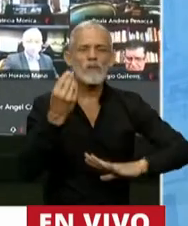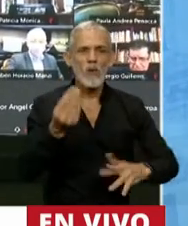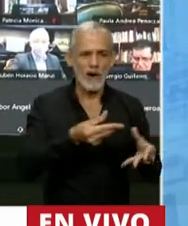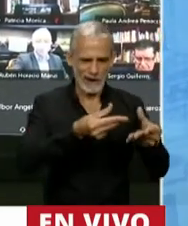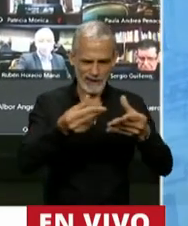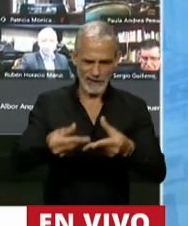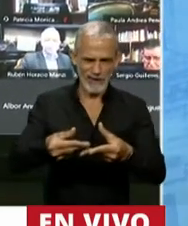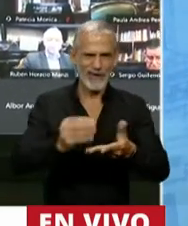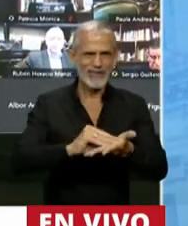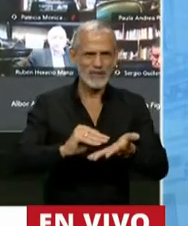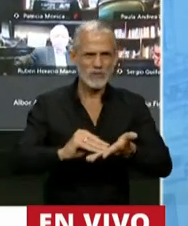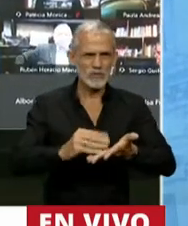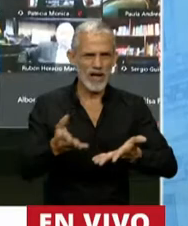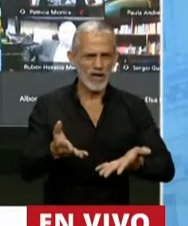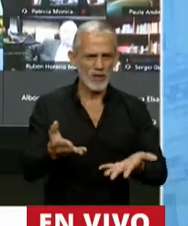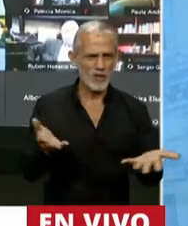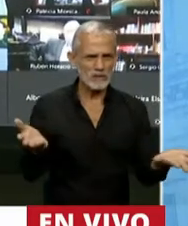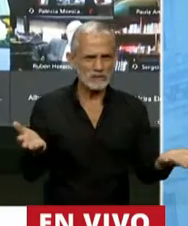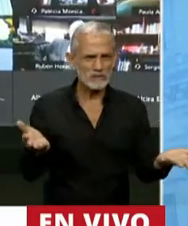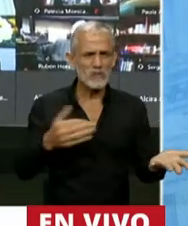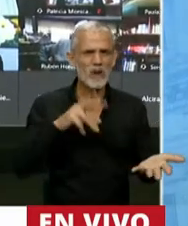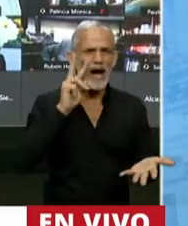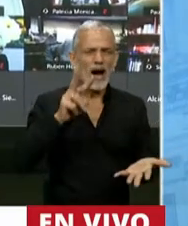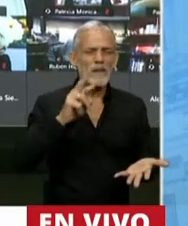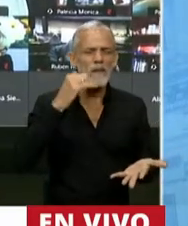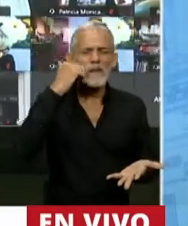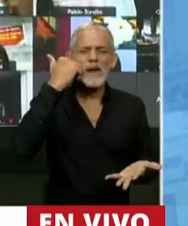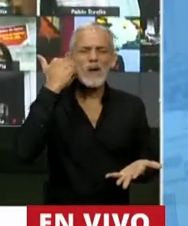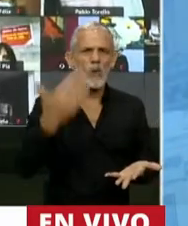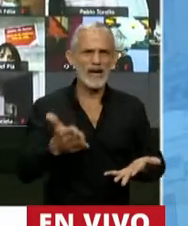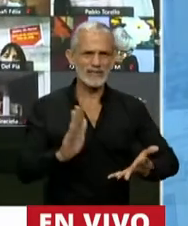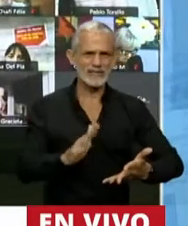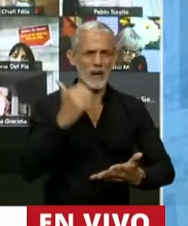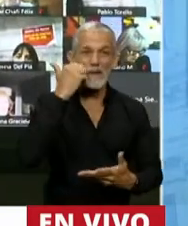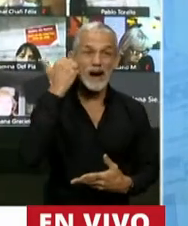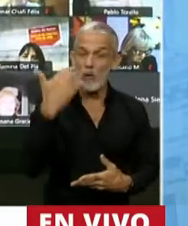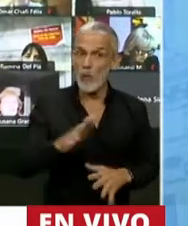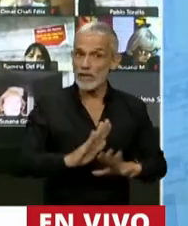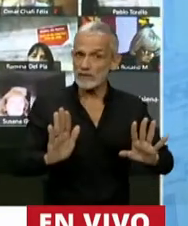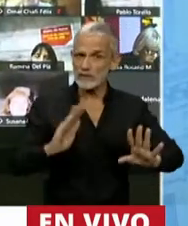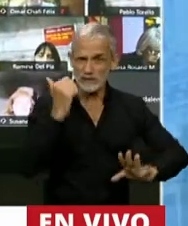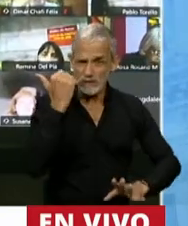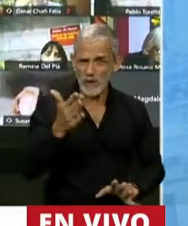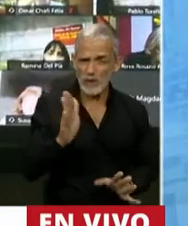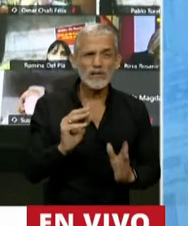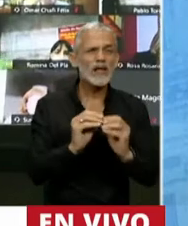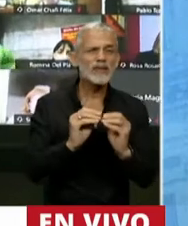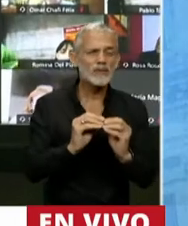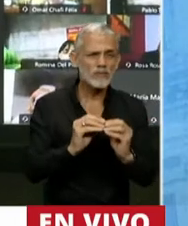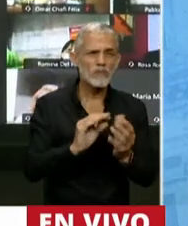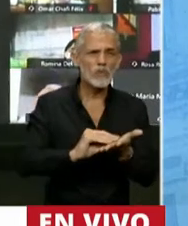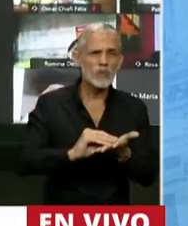que llegan al recinto, Presidente, vergonzoso, como dice alguna diputada, colega,